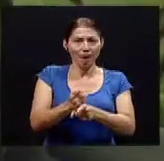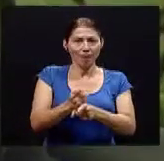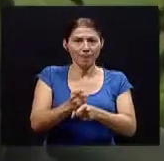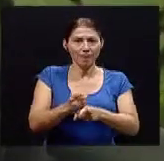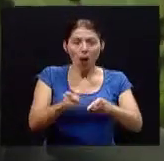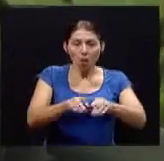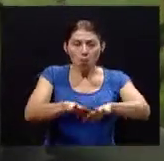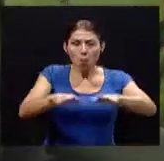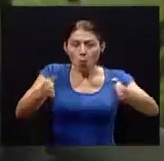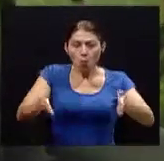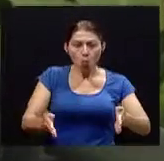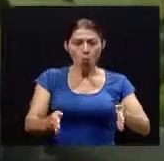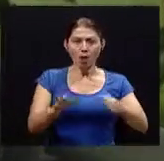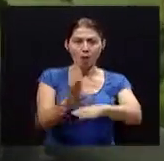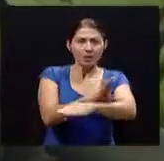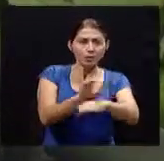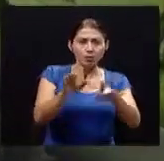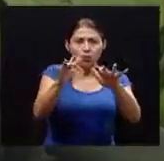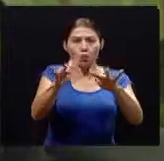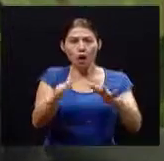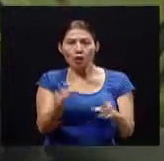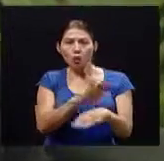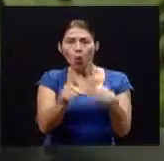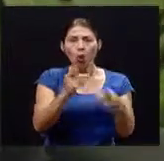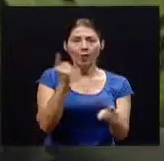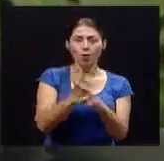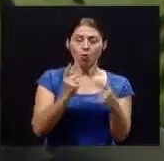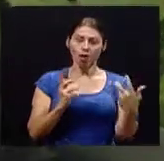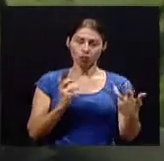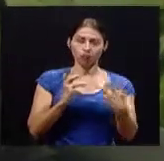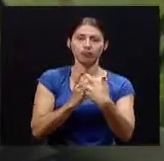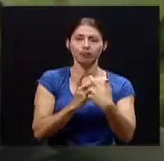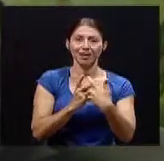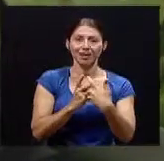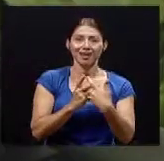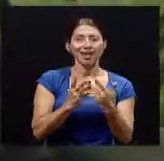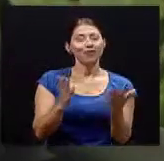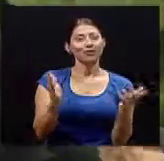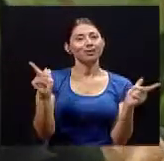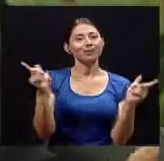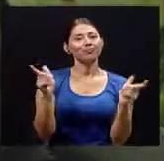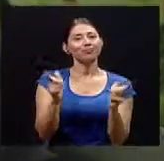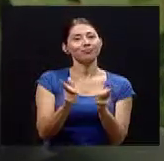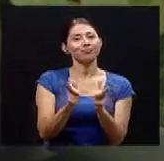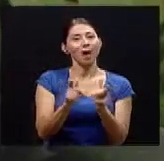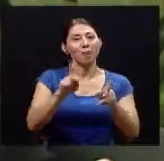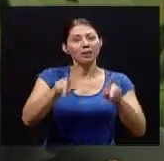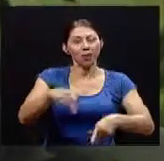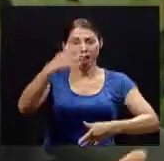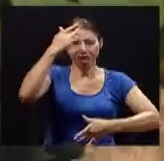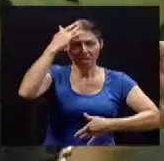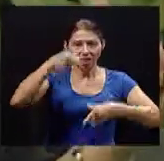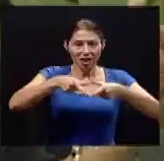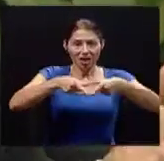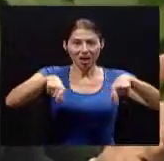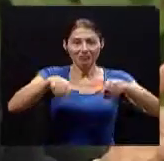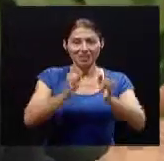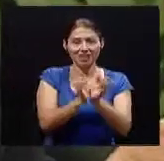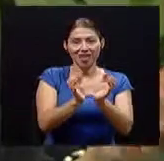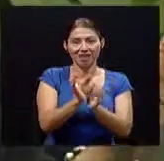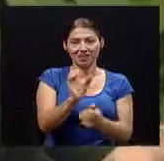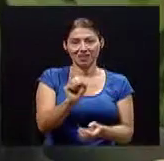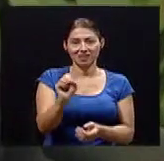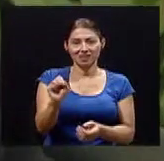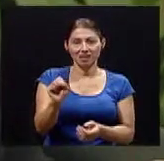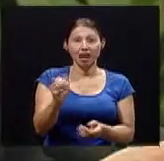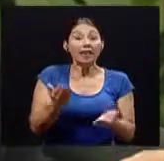en el sector público no sea tan tan oneroso en el sector